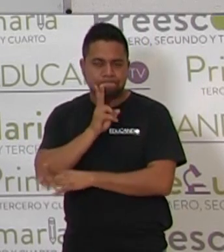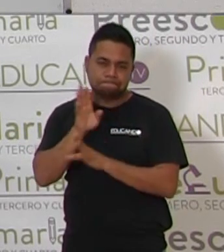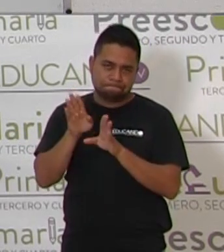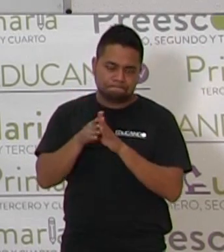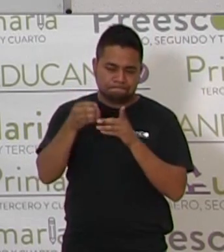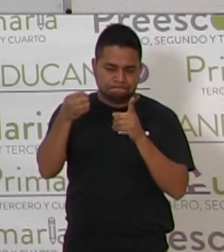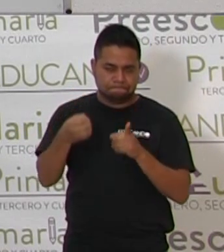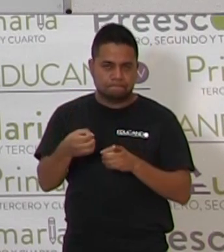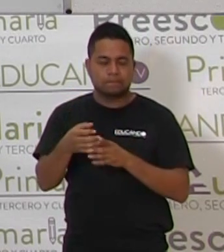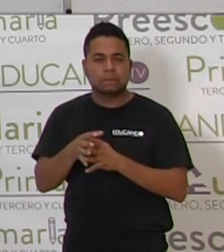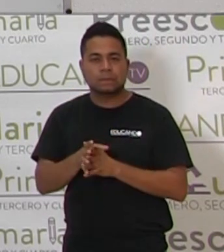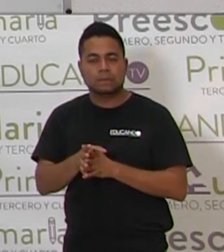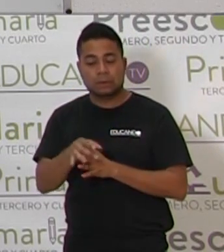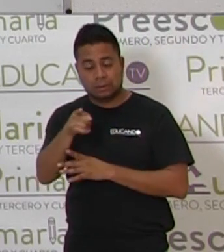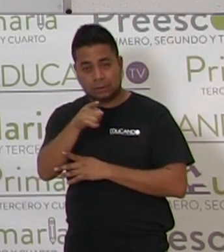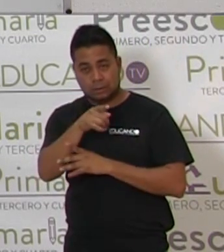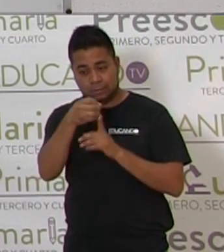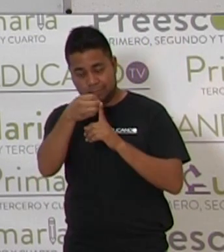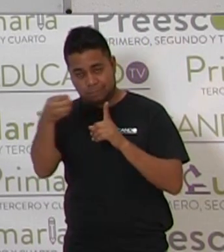Aquí dice...